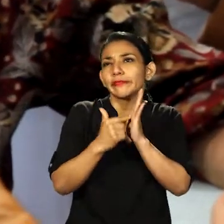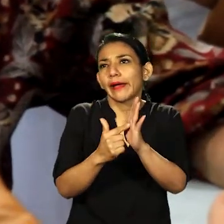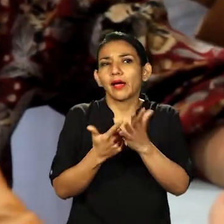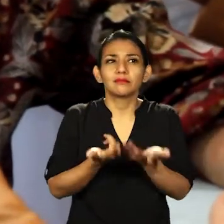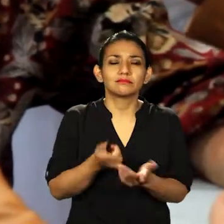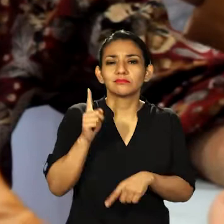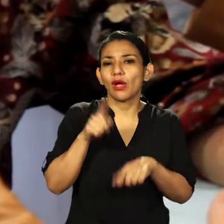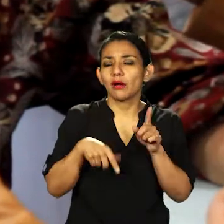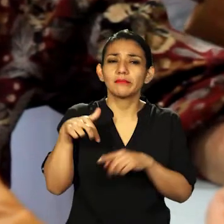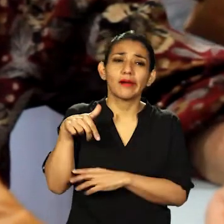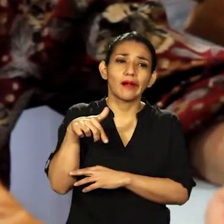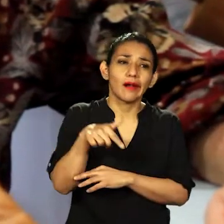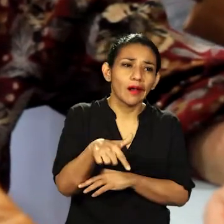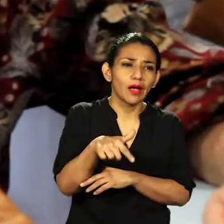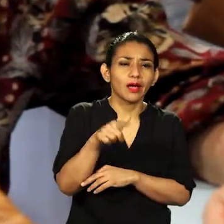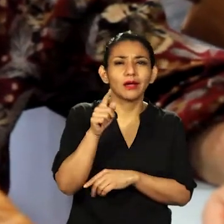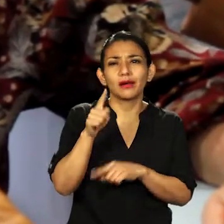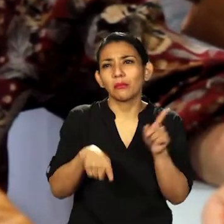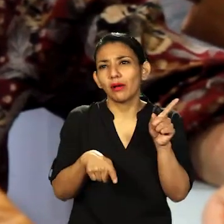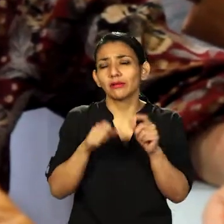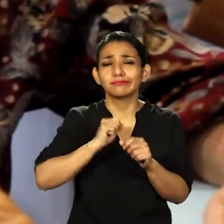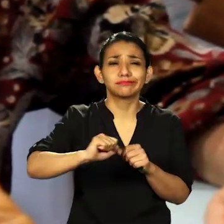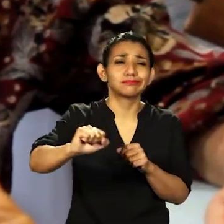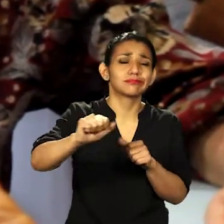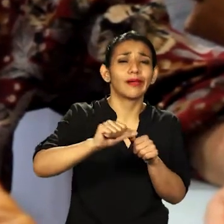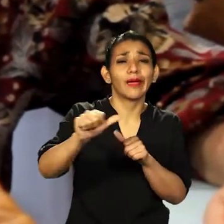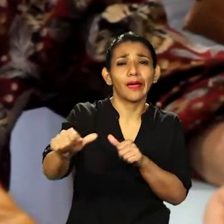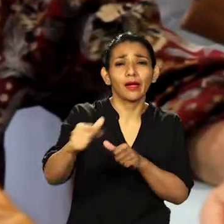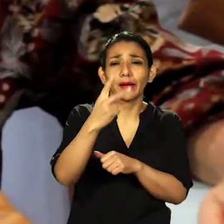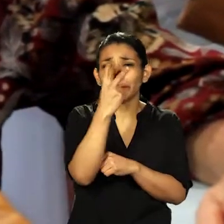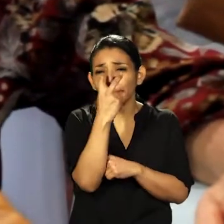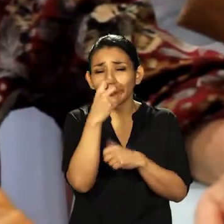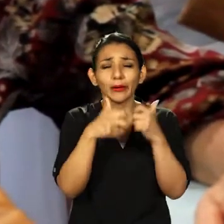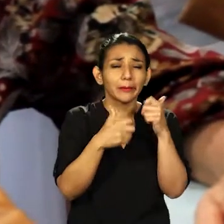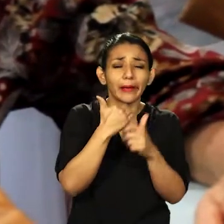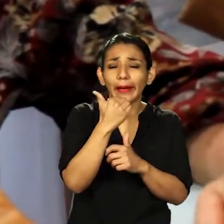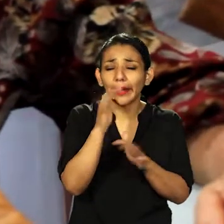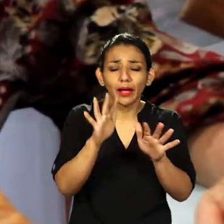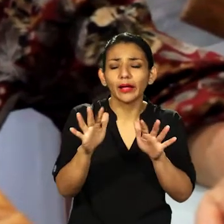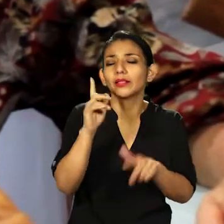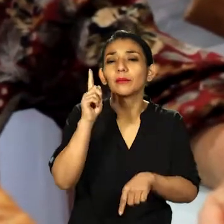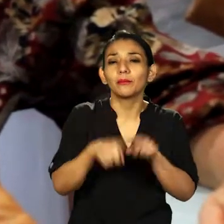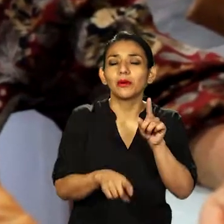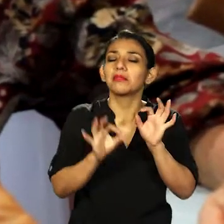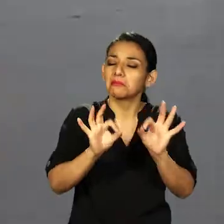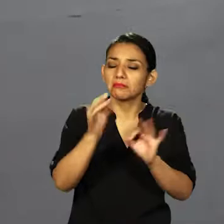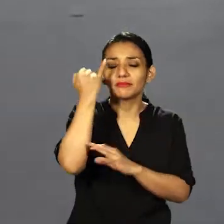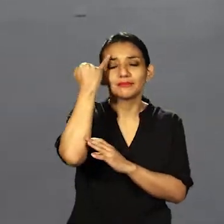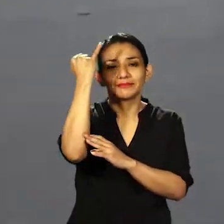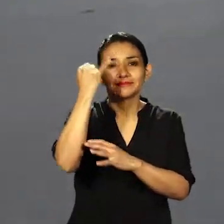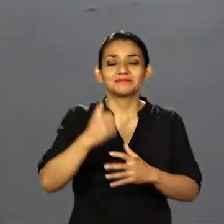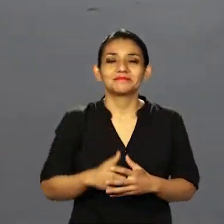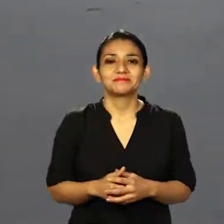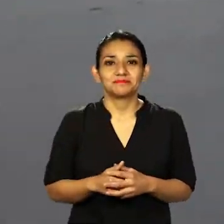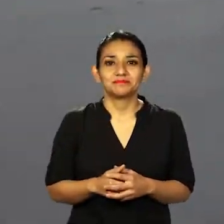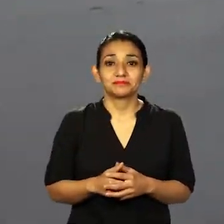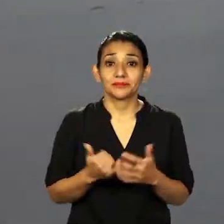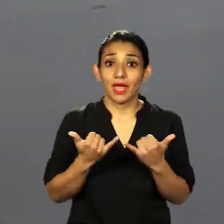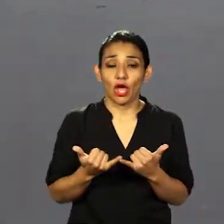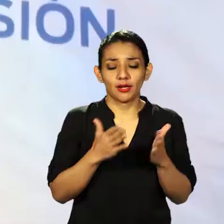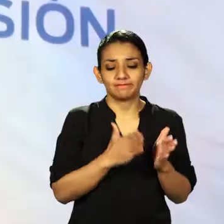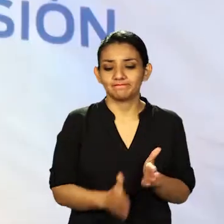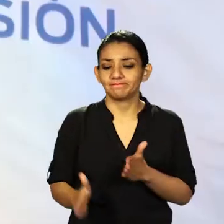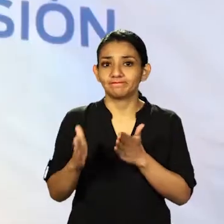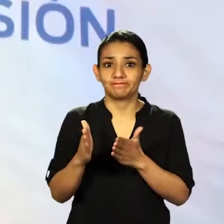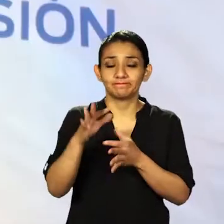ya no pueden andar, no podemos andar, a veces son mal de la vista, alguna cosa. Esto es una muy buena idea. La fase esta que he tocado el día